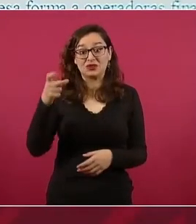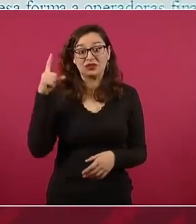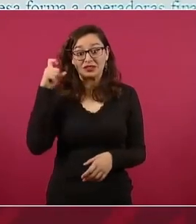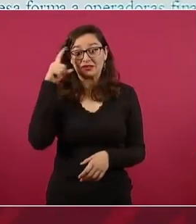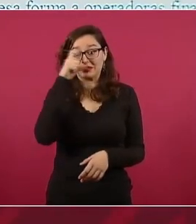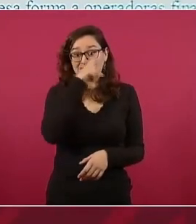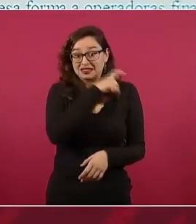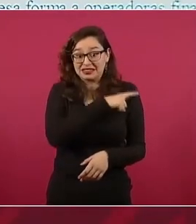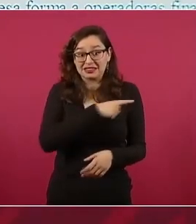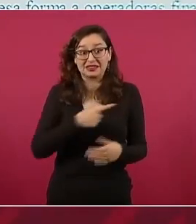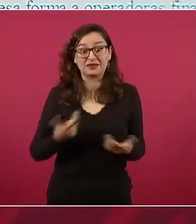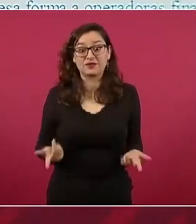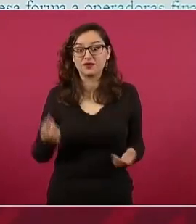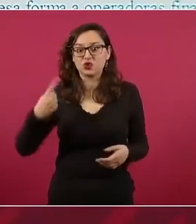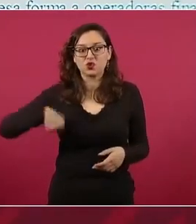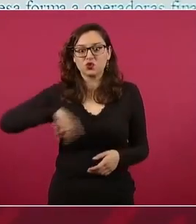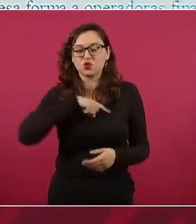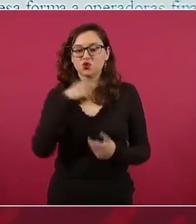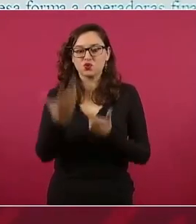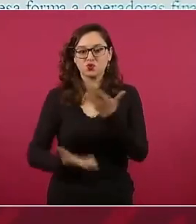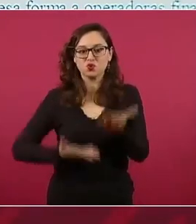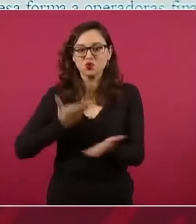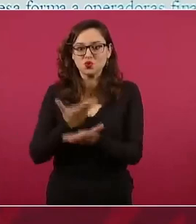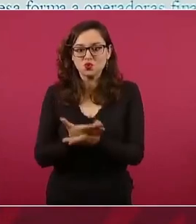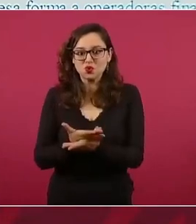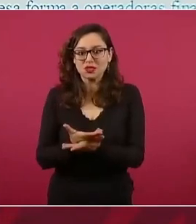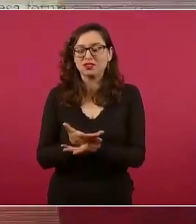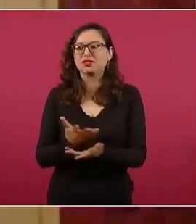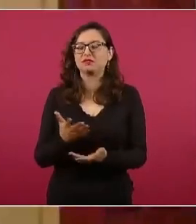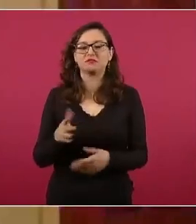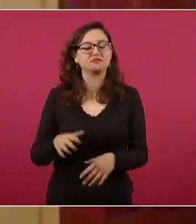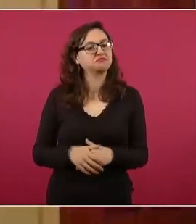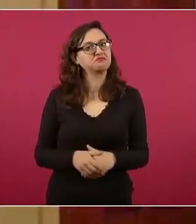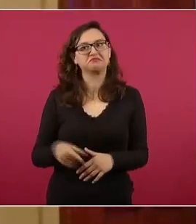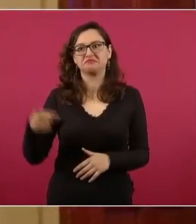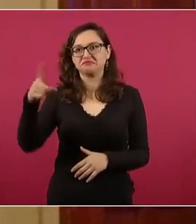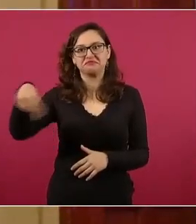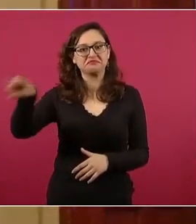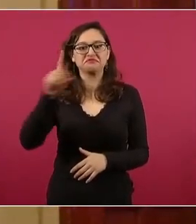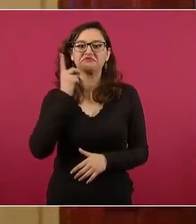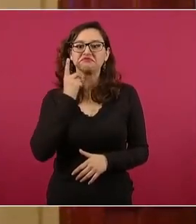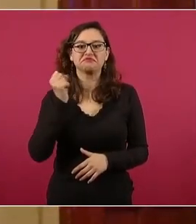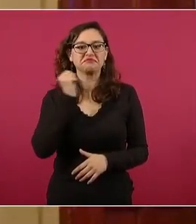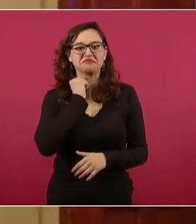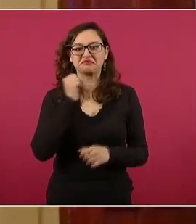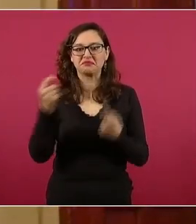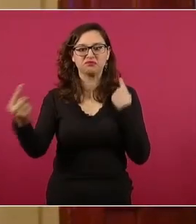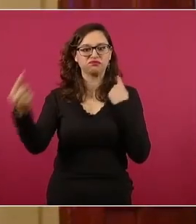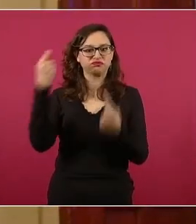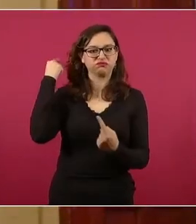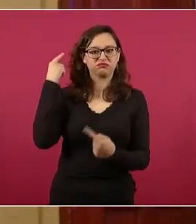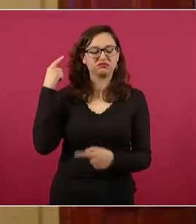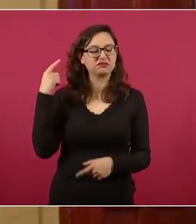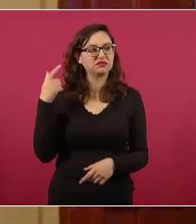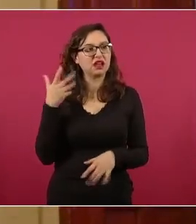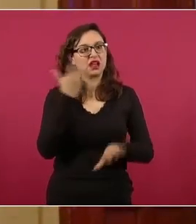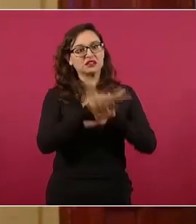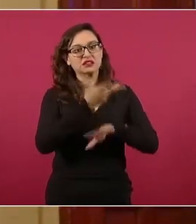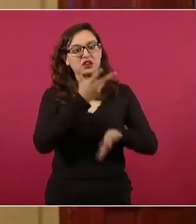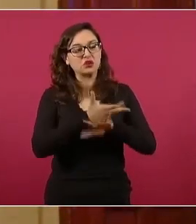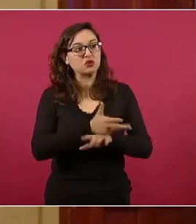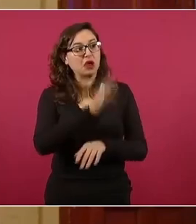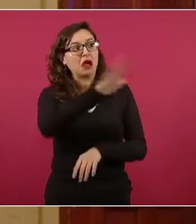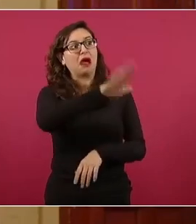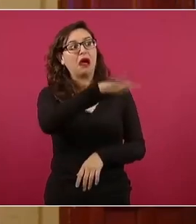nos llevó a acusarnos allá al gobierno de Estados Unidos, con el